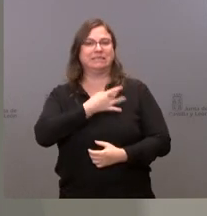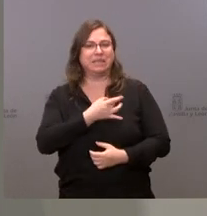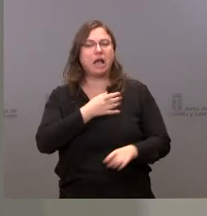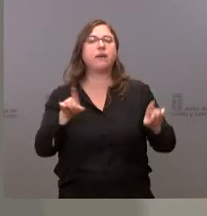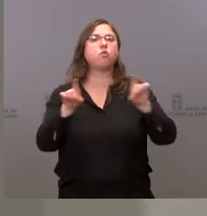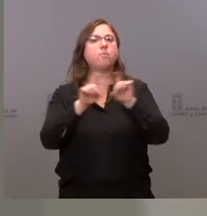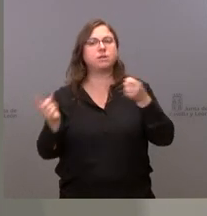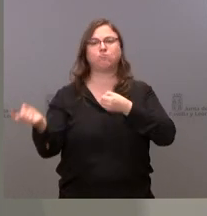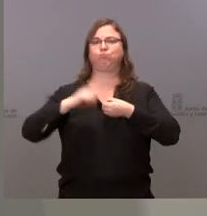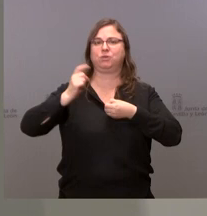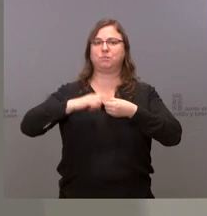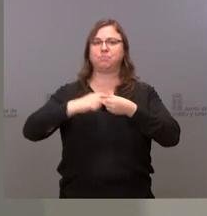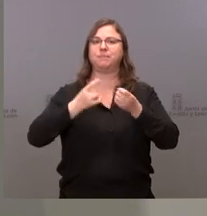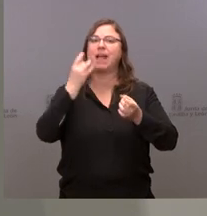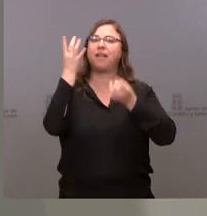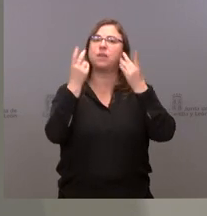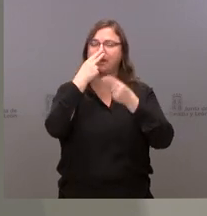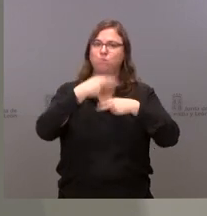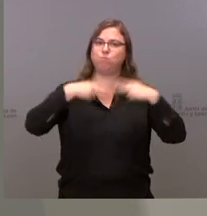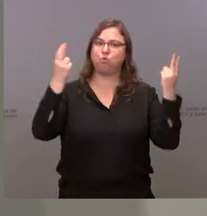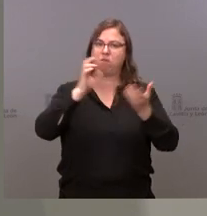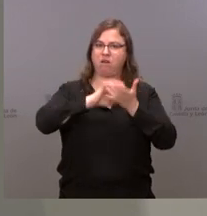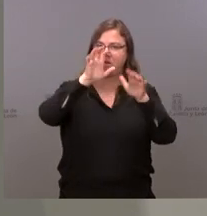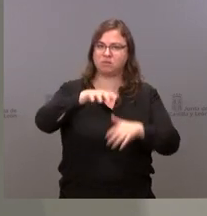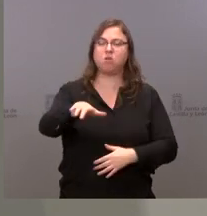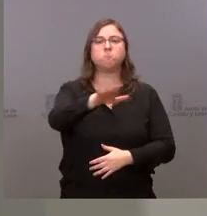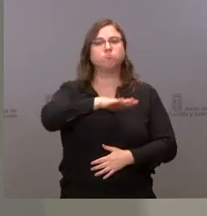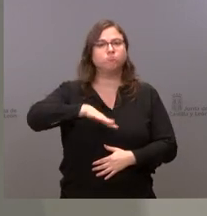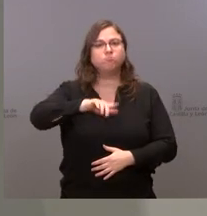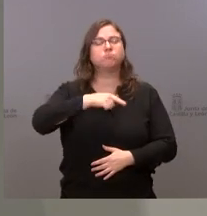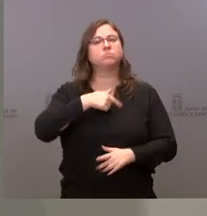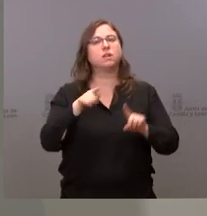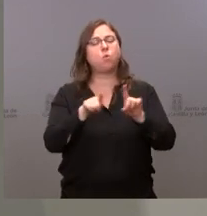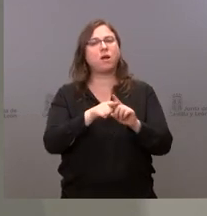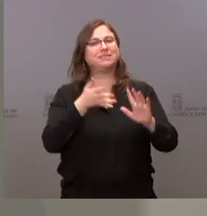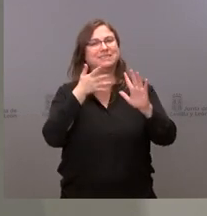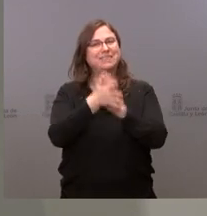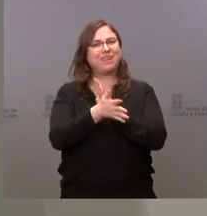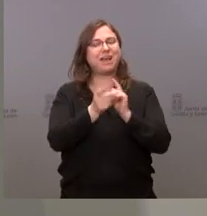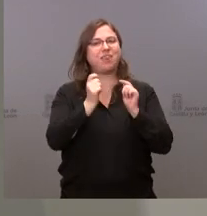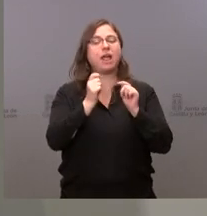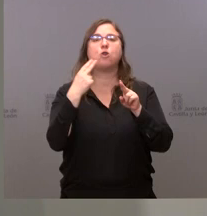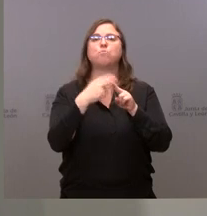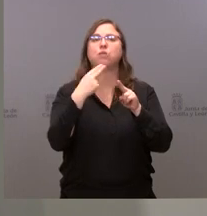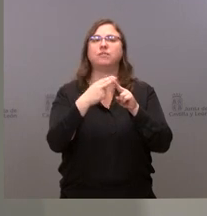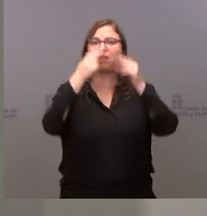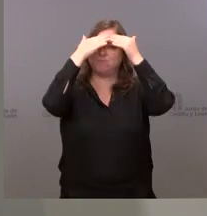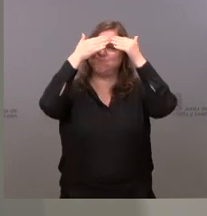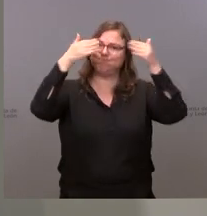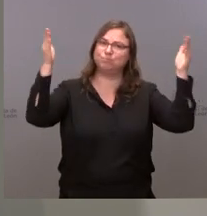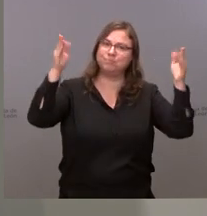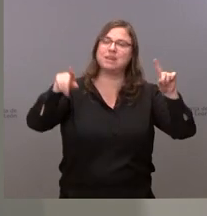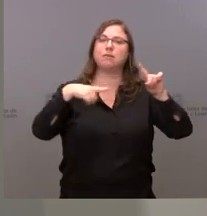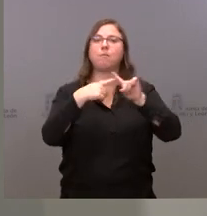las actividades públicas de nuestra comunidad autónoma y, por tanto, determinando una política abierta y una política